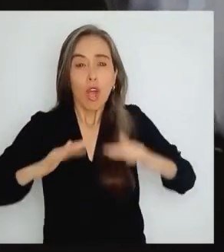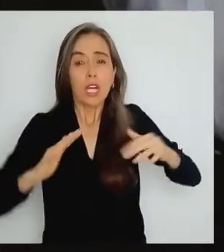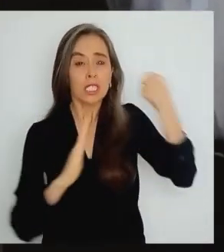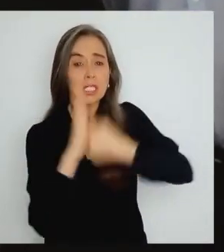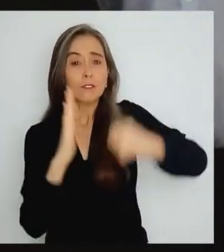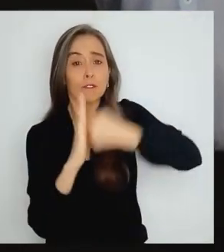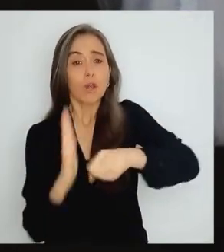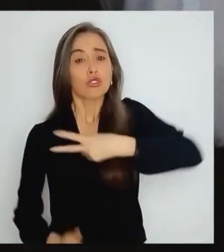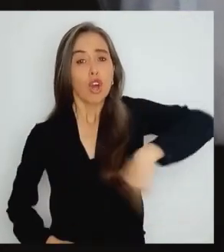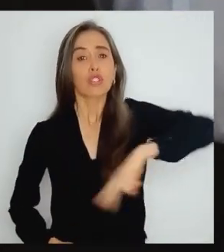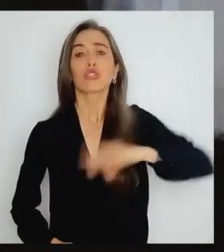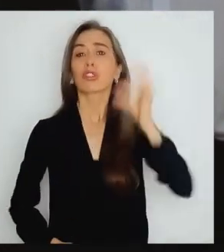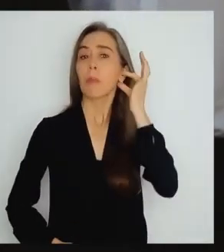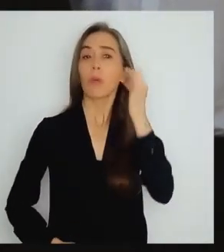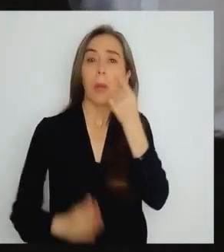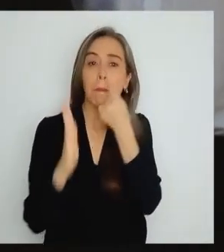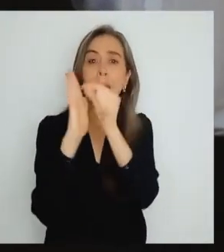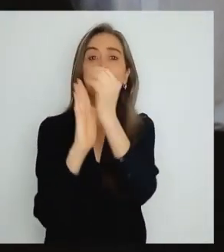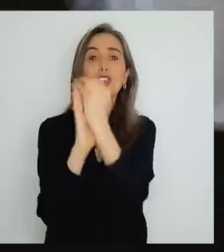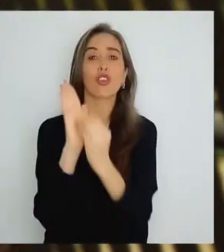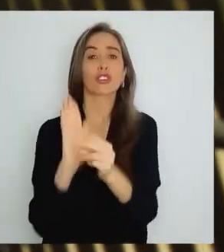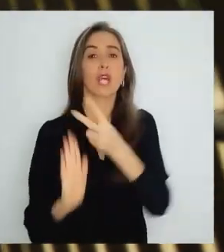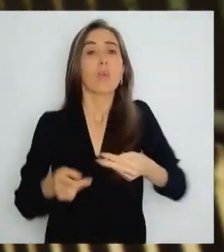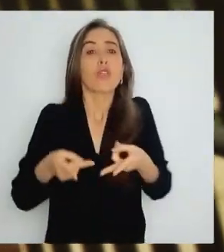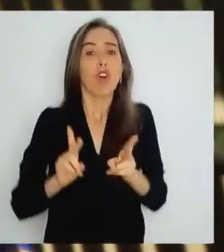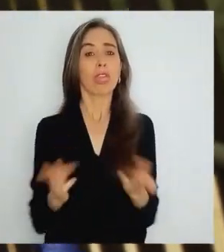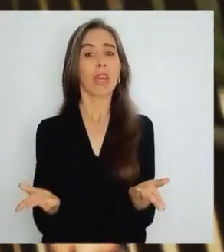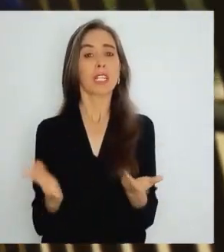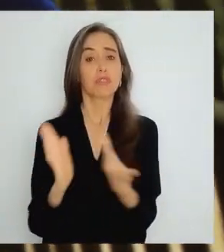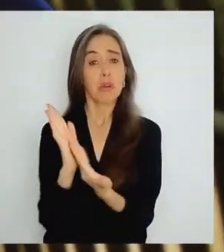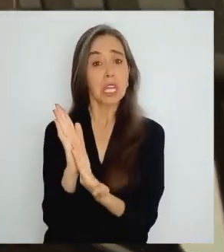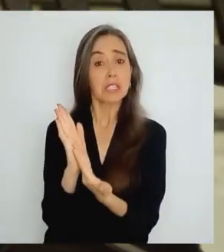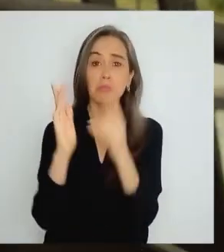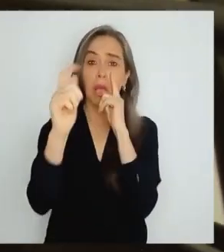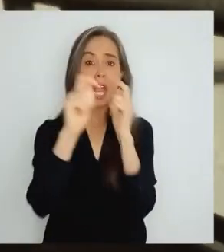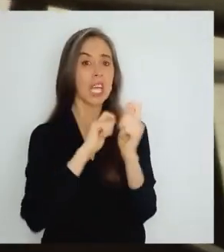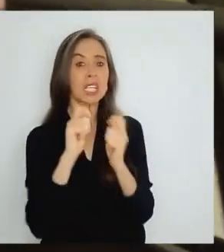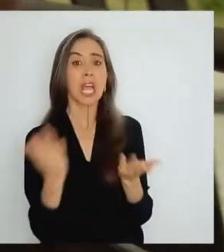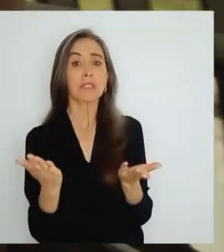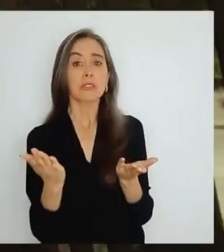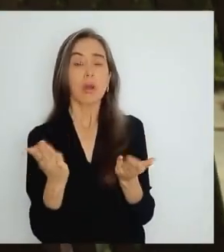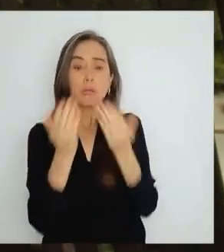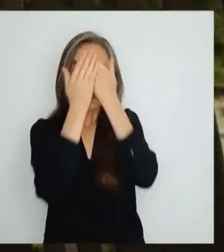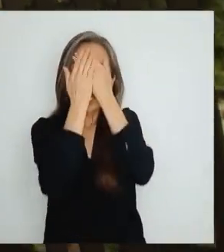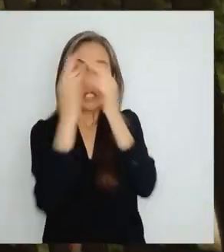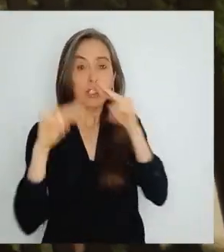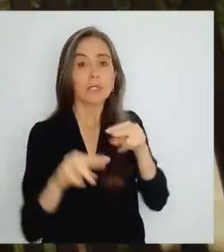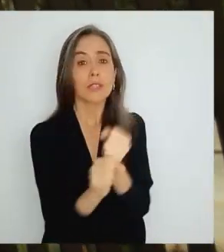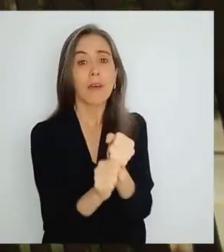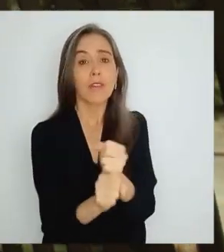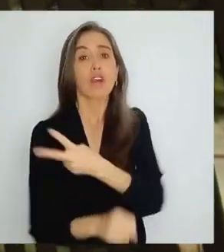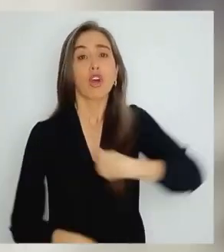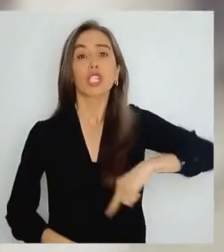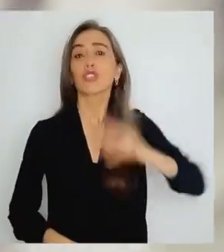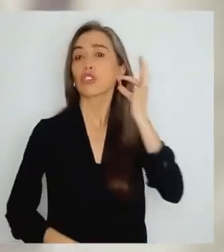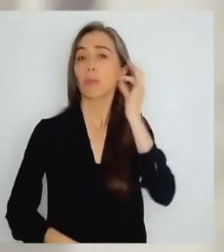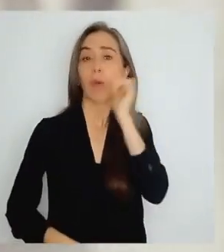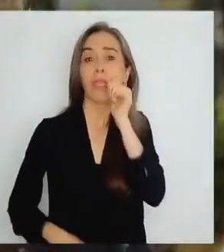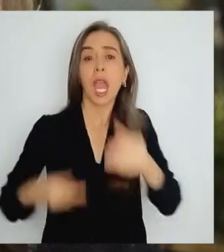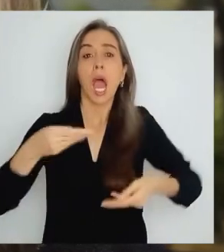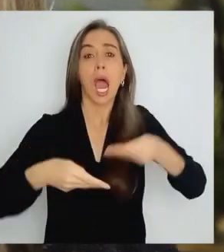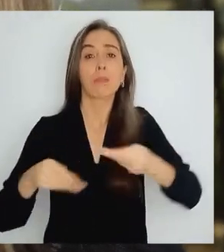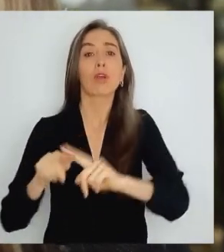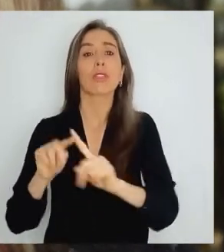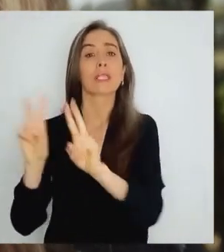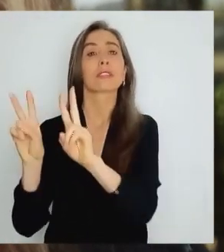ha costado a las mujeres para que se reconozcan nuestros derechos? Y este texto nos pone en riesgo e invisibiliza el trabajo y el aporte que realizamos las